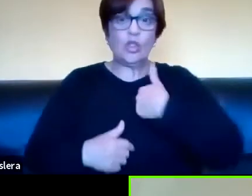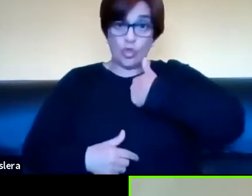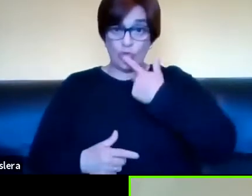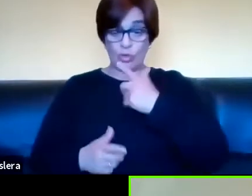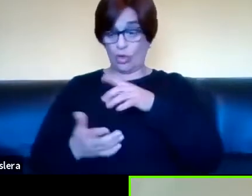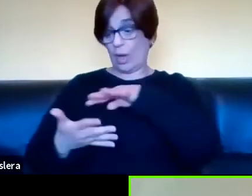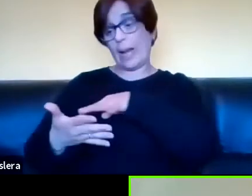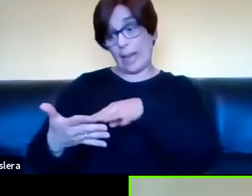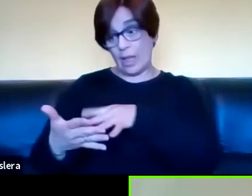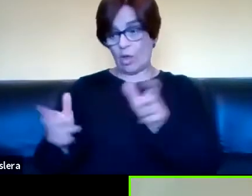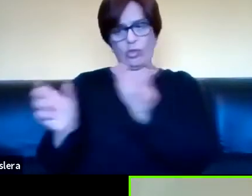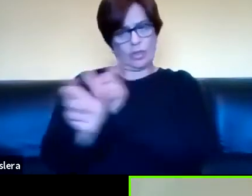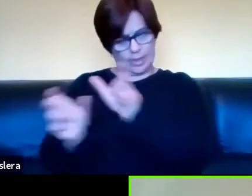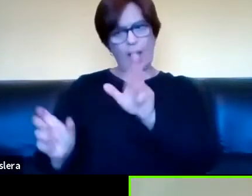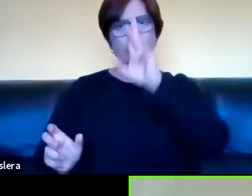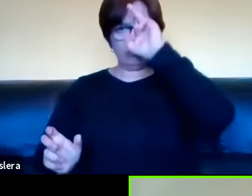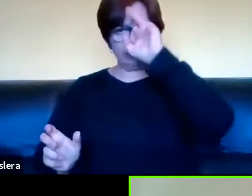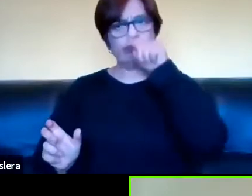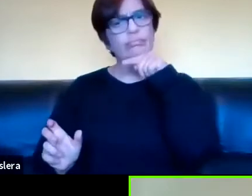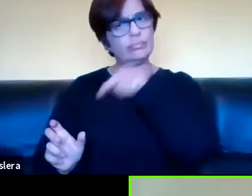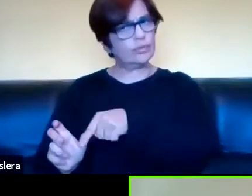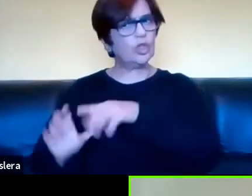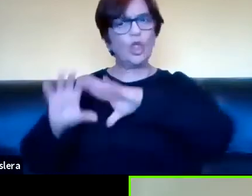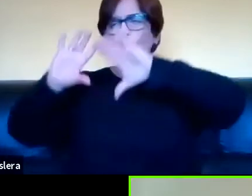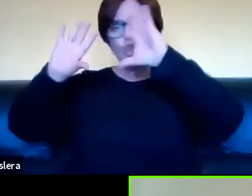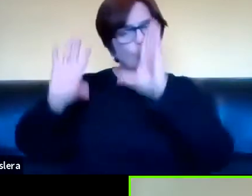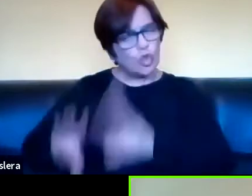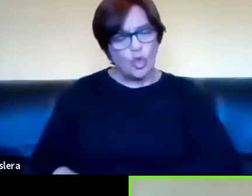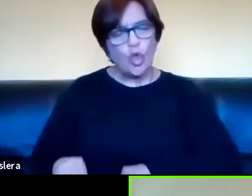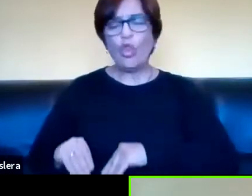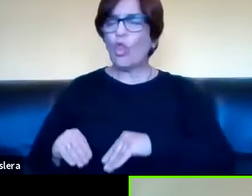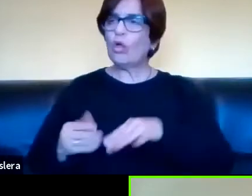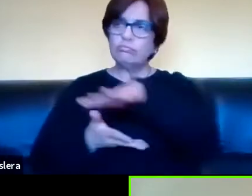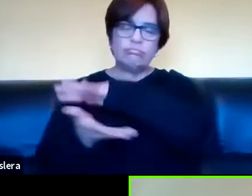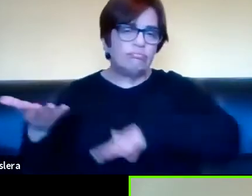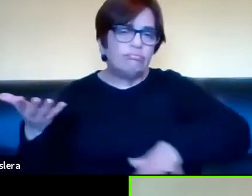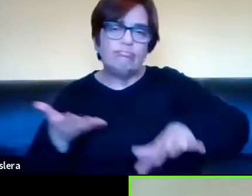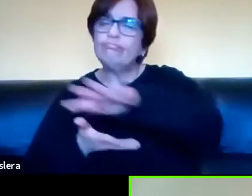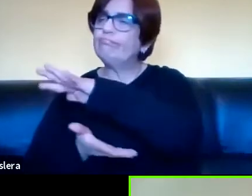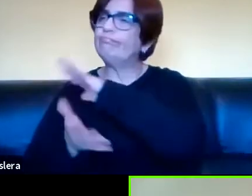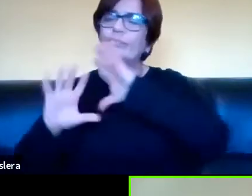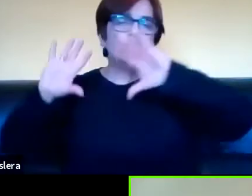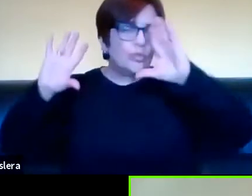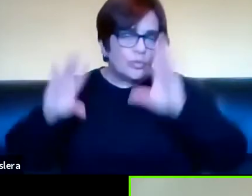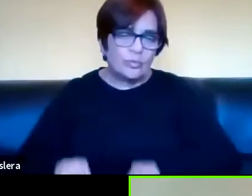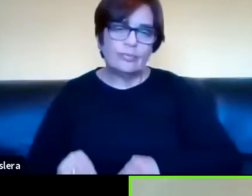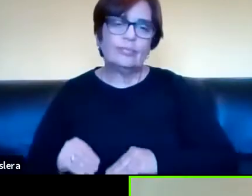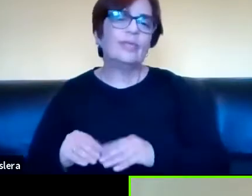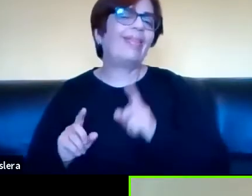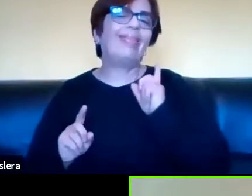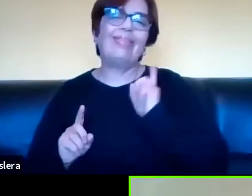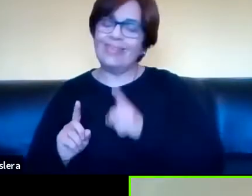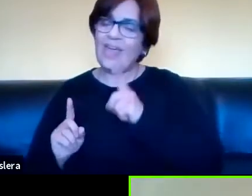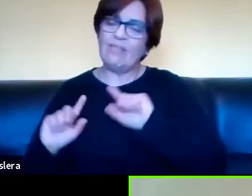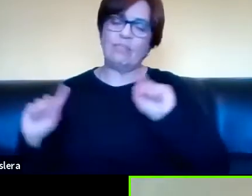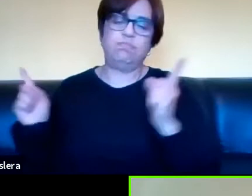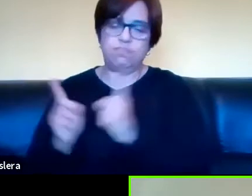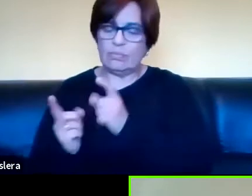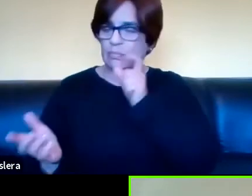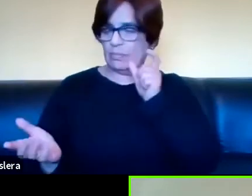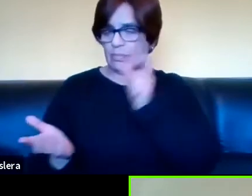leyendo en el modo sintáctico todo todo el contexto todo el contexto tiene que sintactizarse